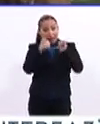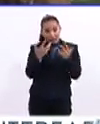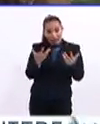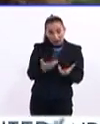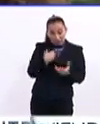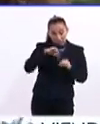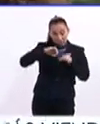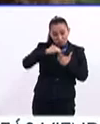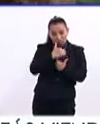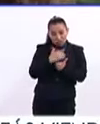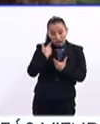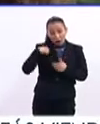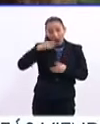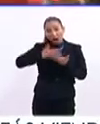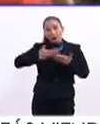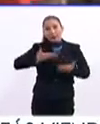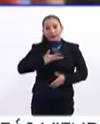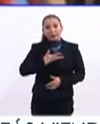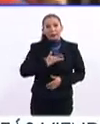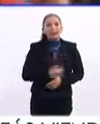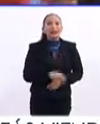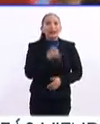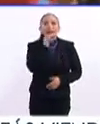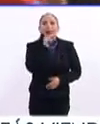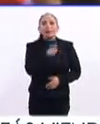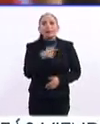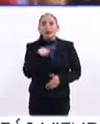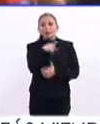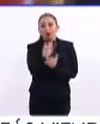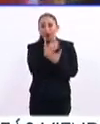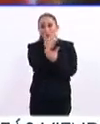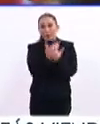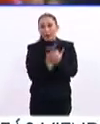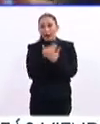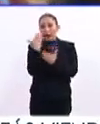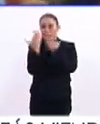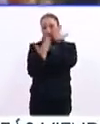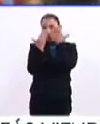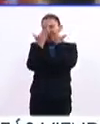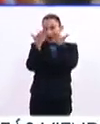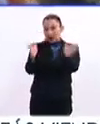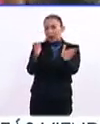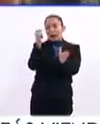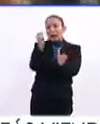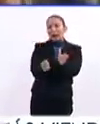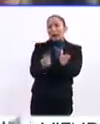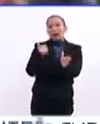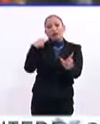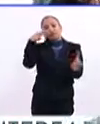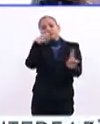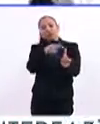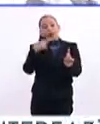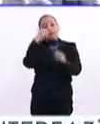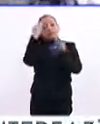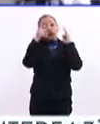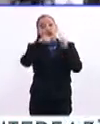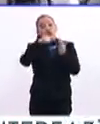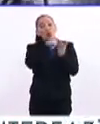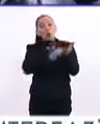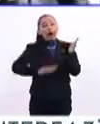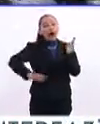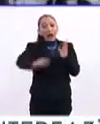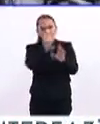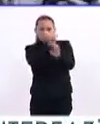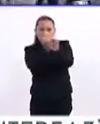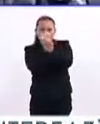enfrentando hoy en día. Así mismo, el programa Estudio Abierto tiene como propósito hacerte el museo un espacio